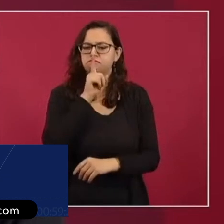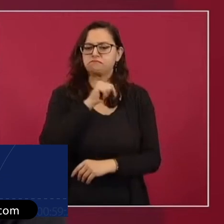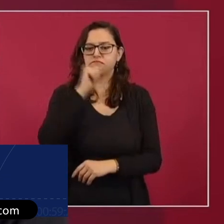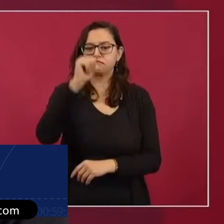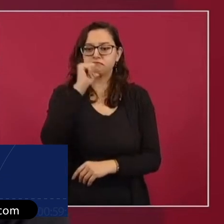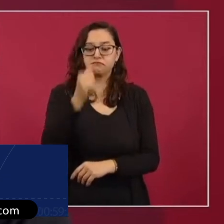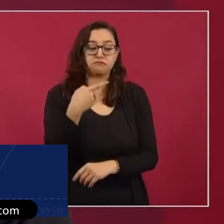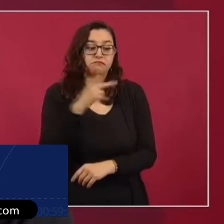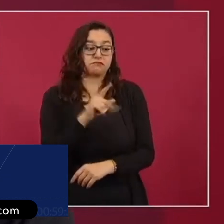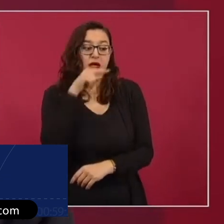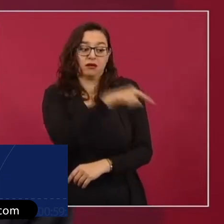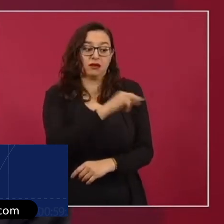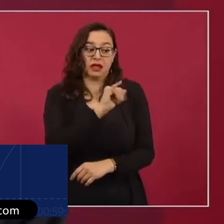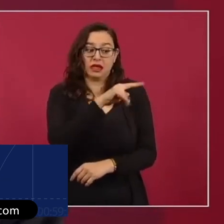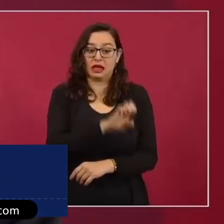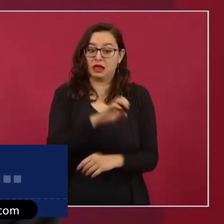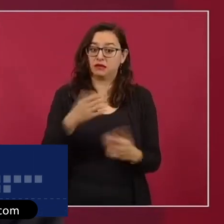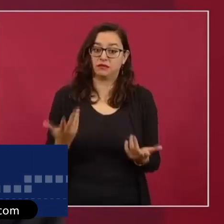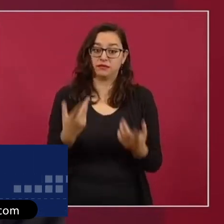está actuando de manera antidemocrática